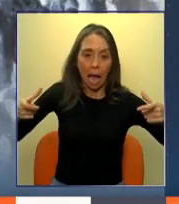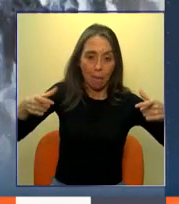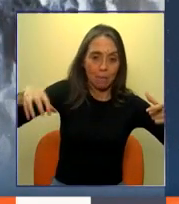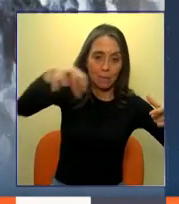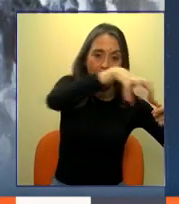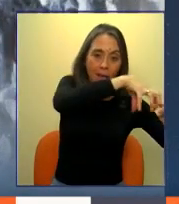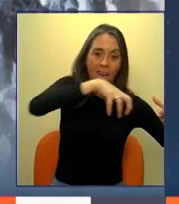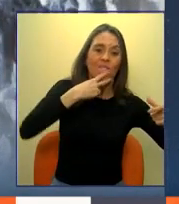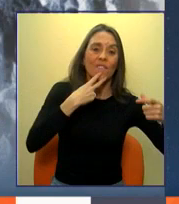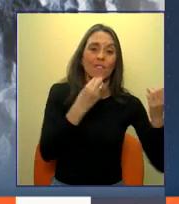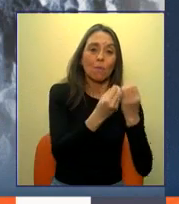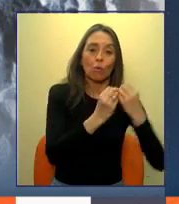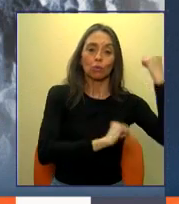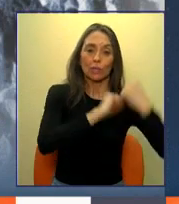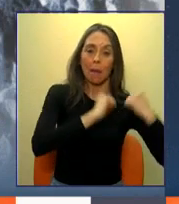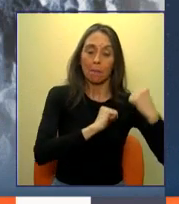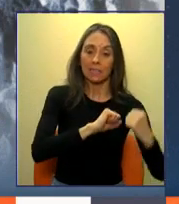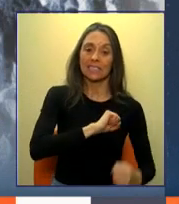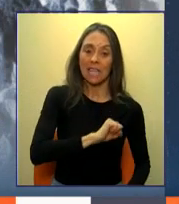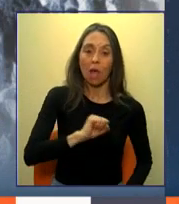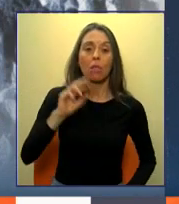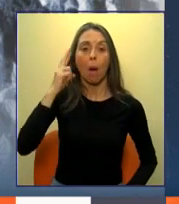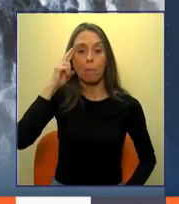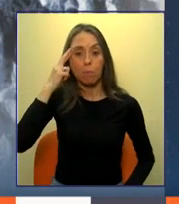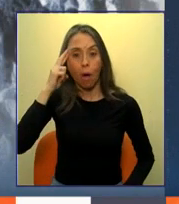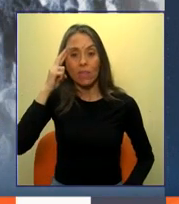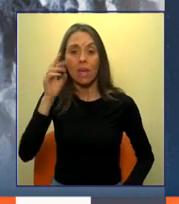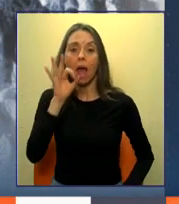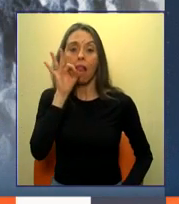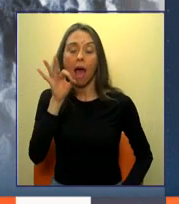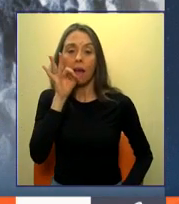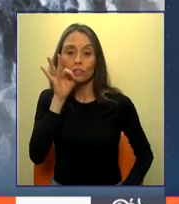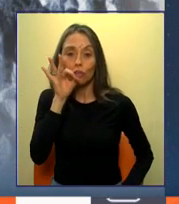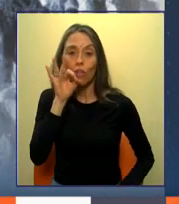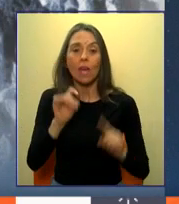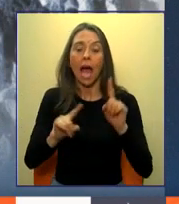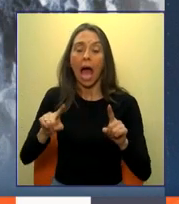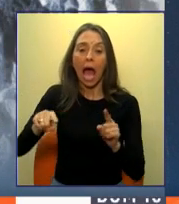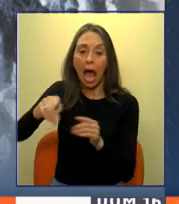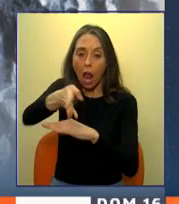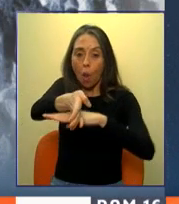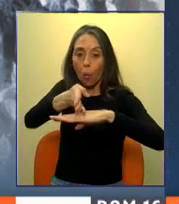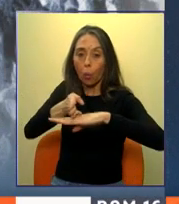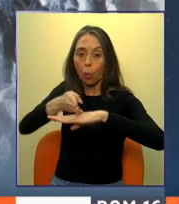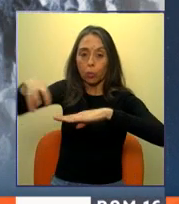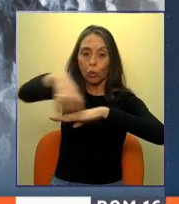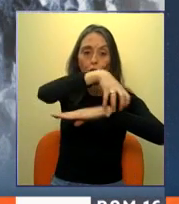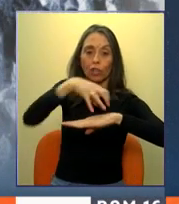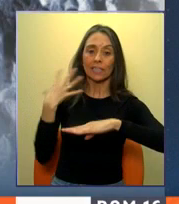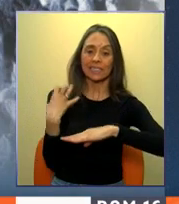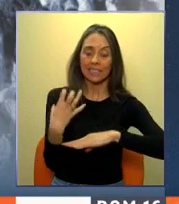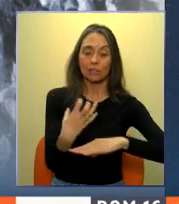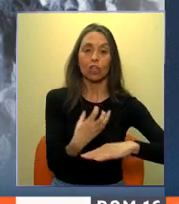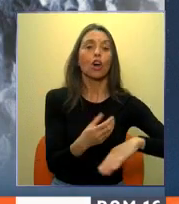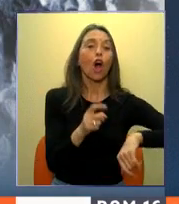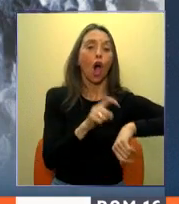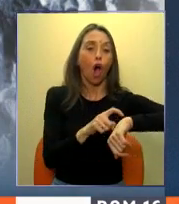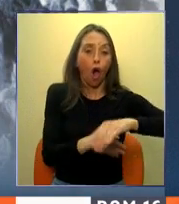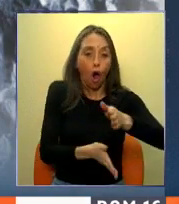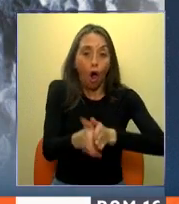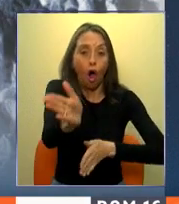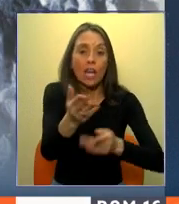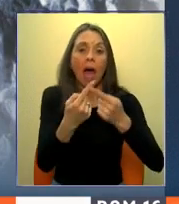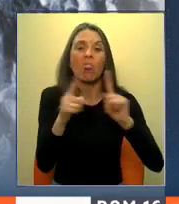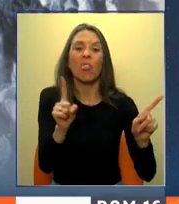más empresas, Santiago, Providencia, Las Condes y una parte de Estación Central, salgan a una hora distinta que